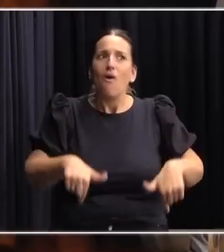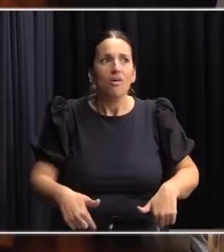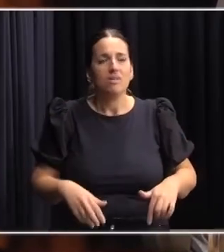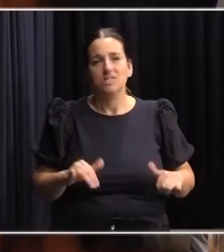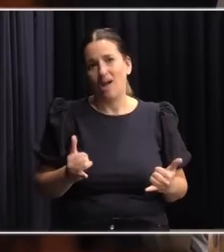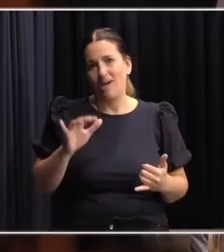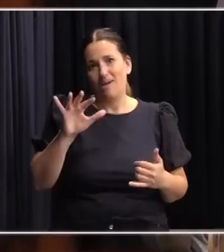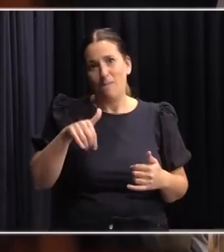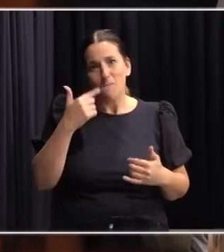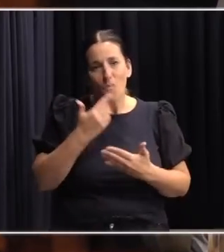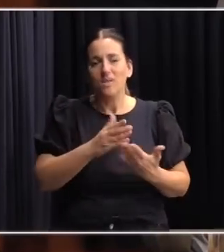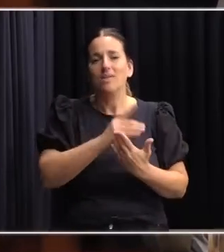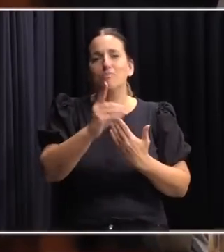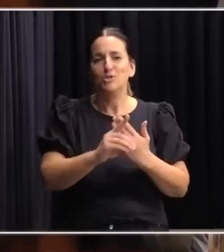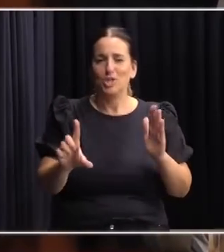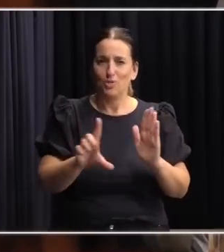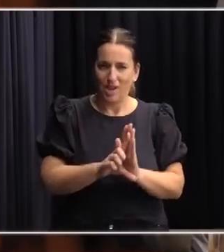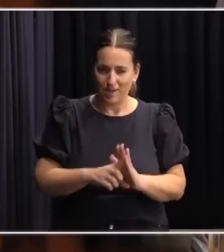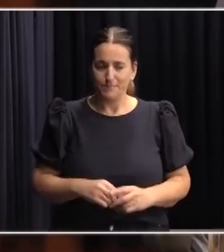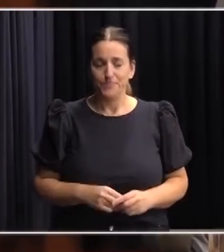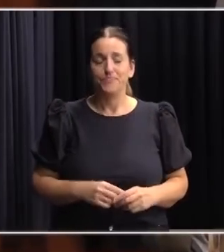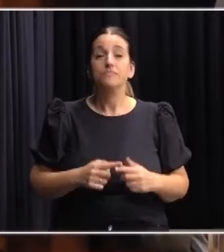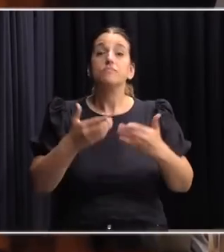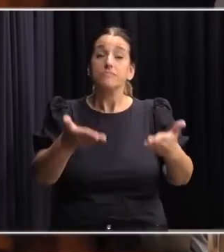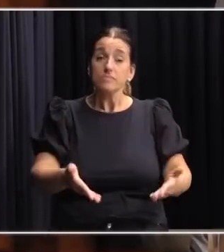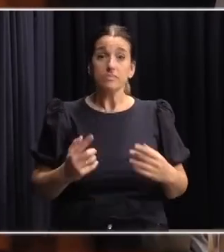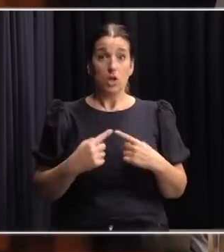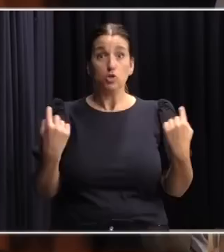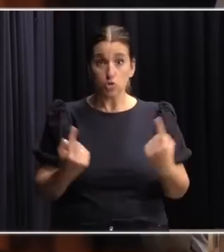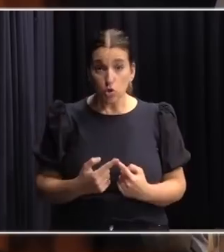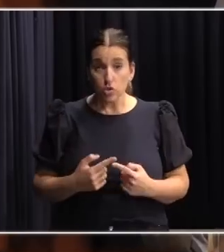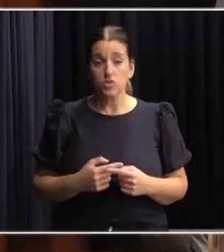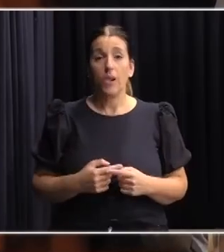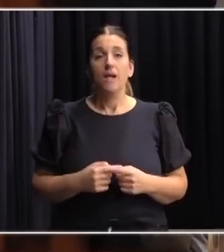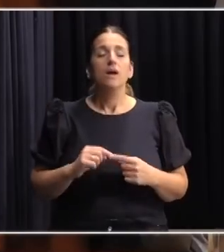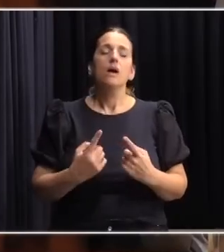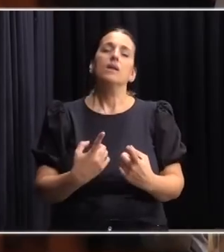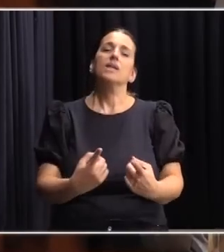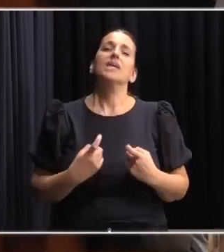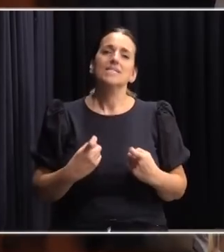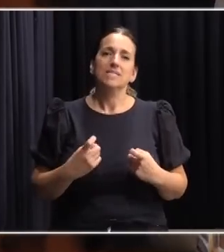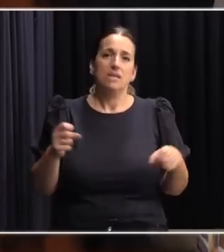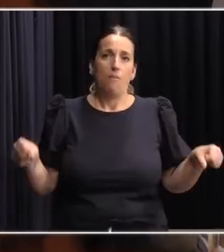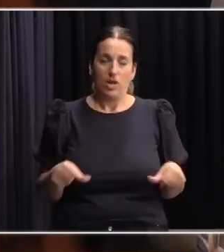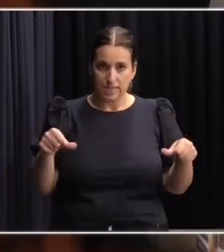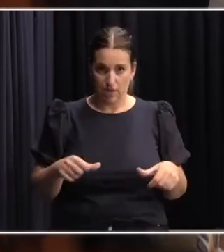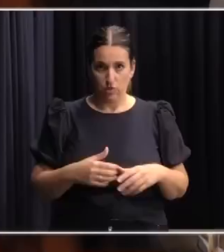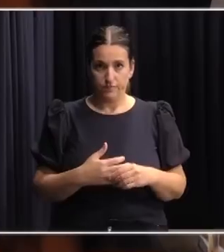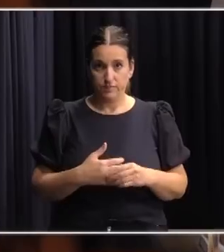de ley. Y por eso, claramente, la necesidad de hacerla.